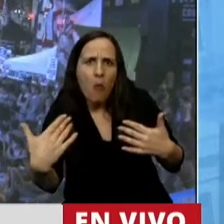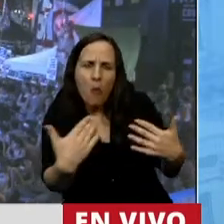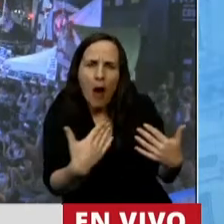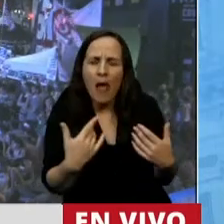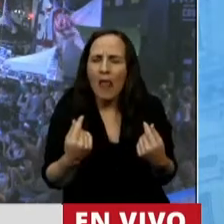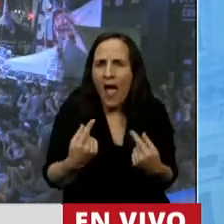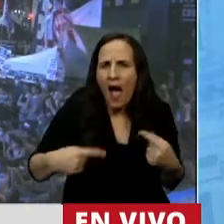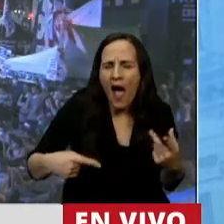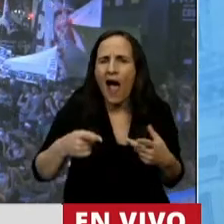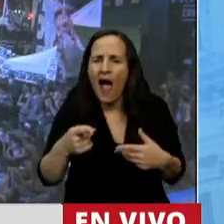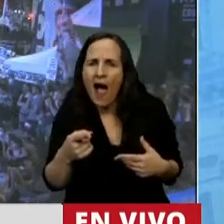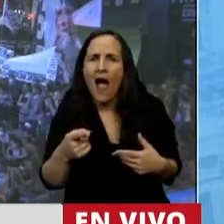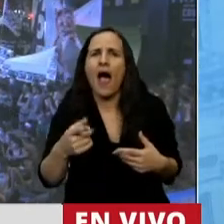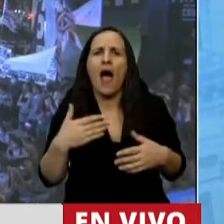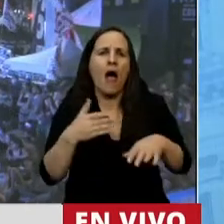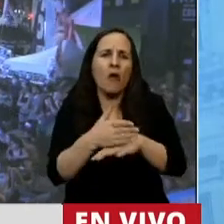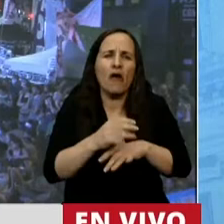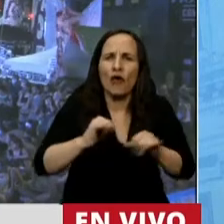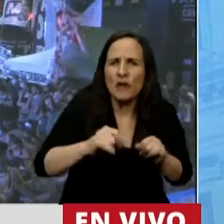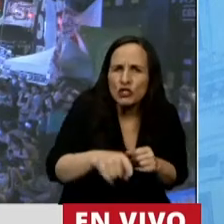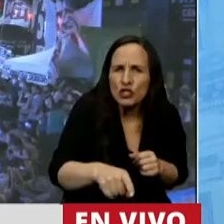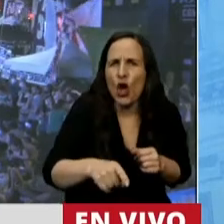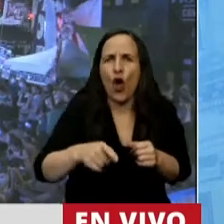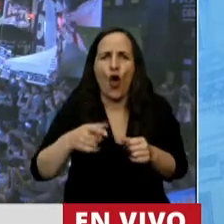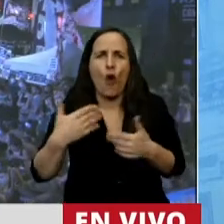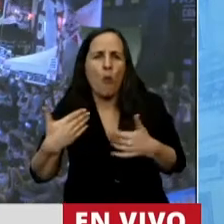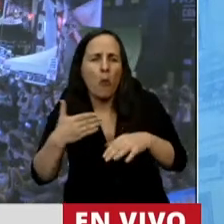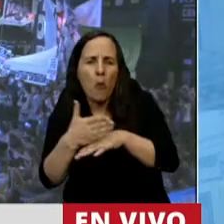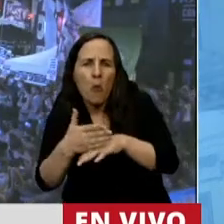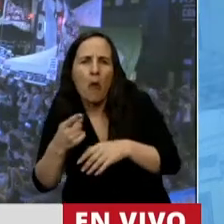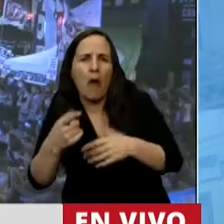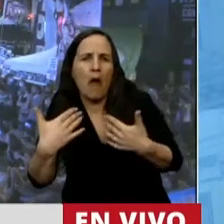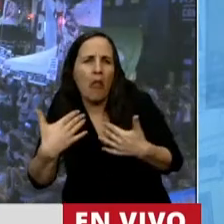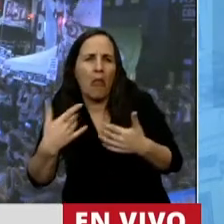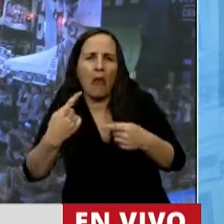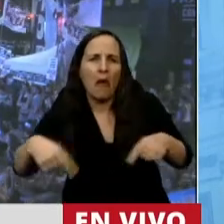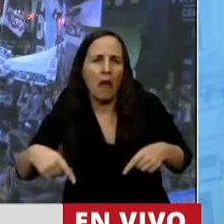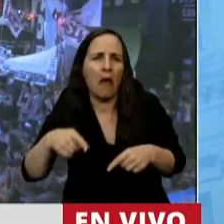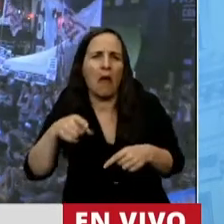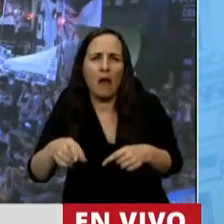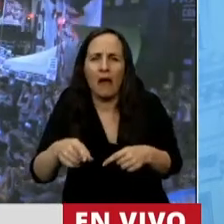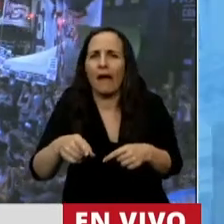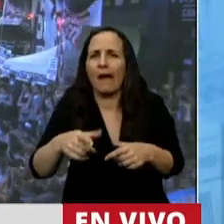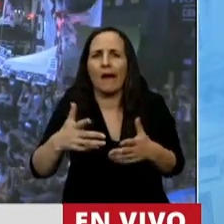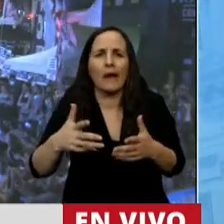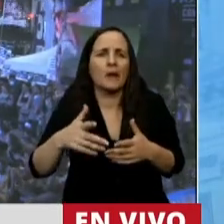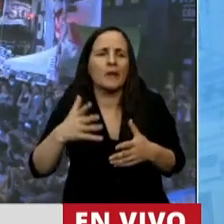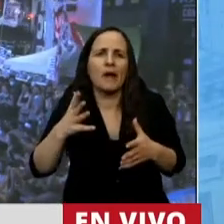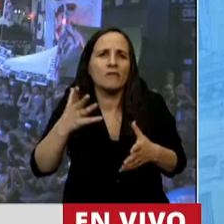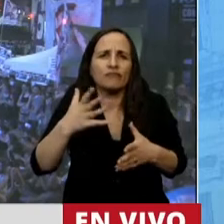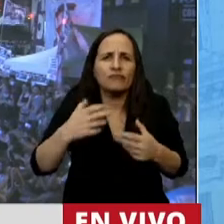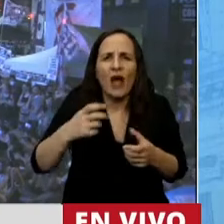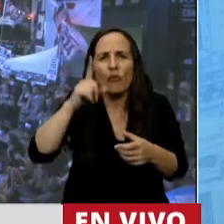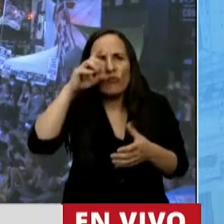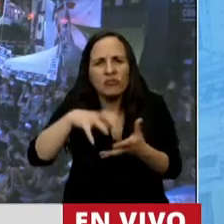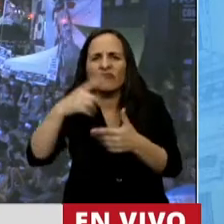mayor acceso a la información, mayor acceso a las posibilidades de un sistema sanitario